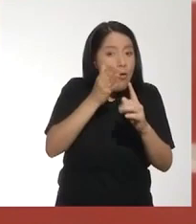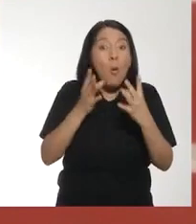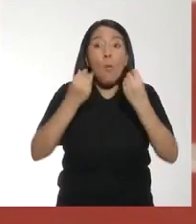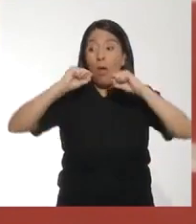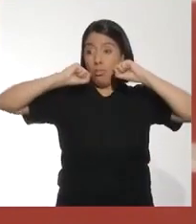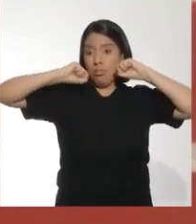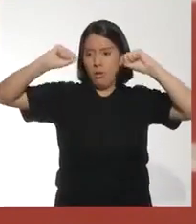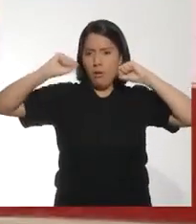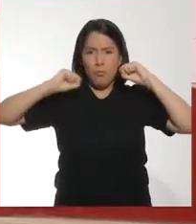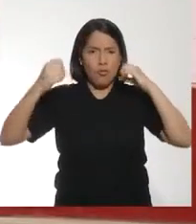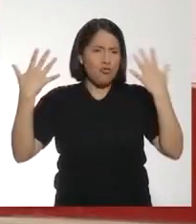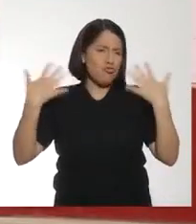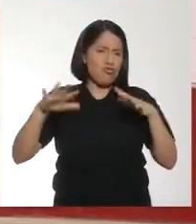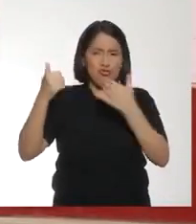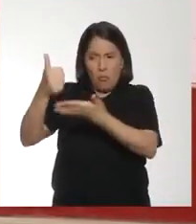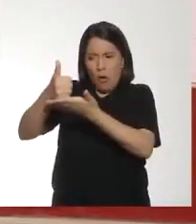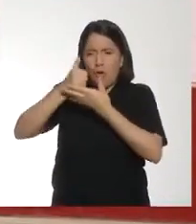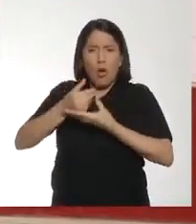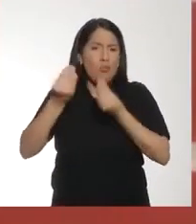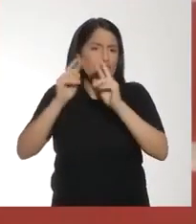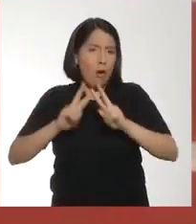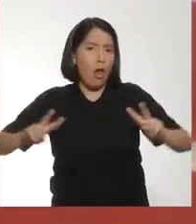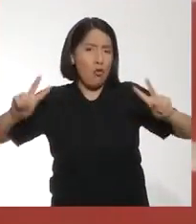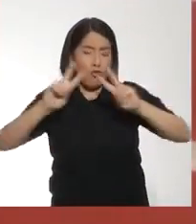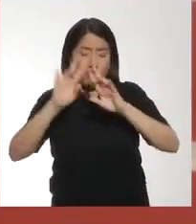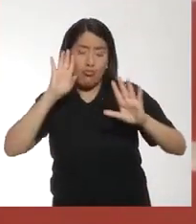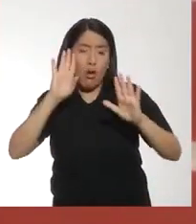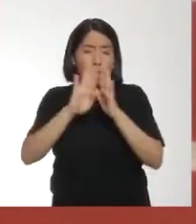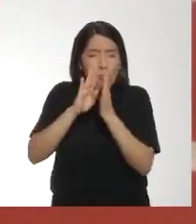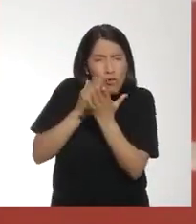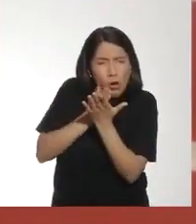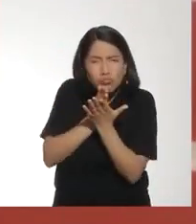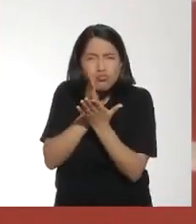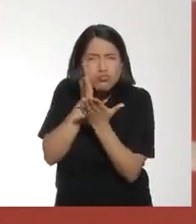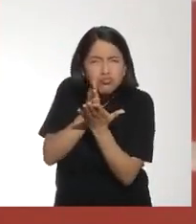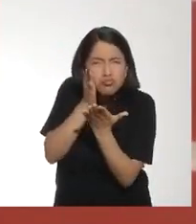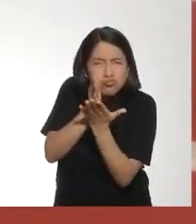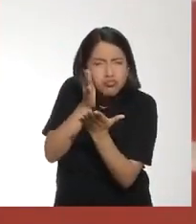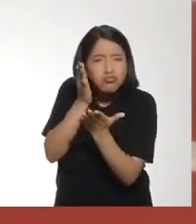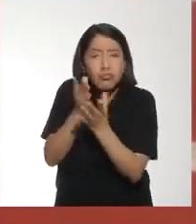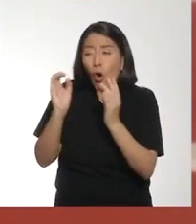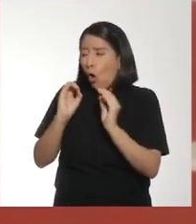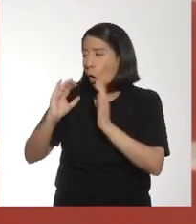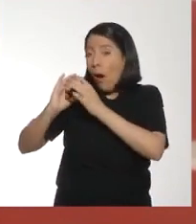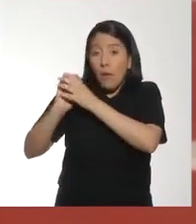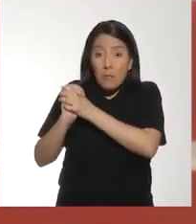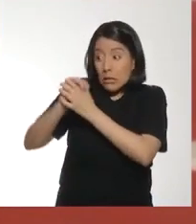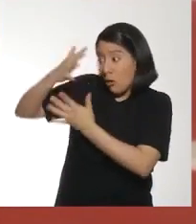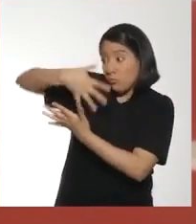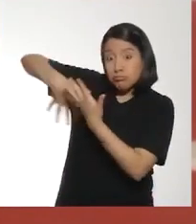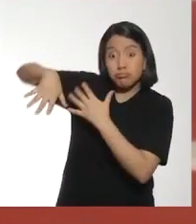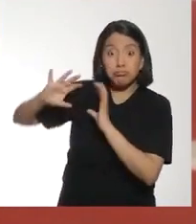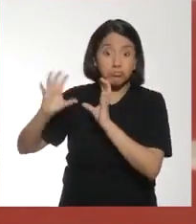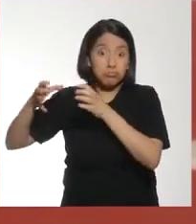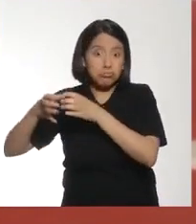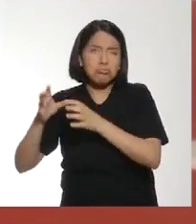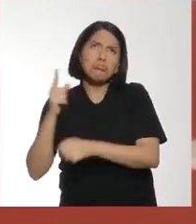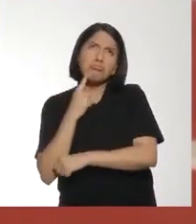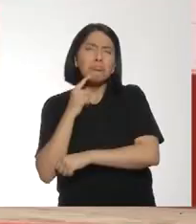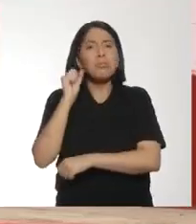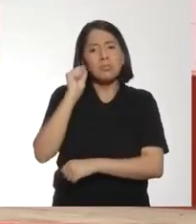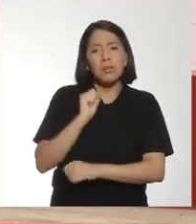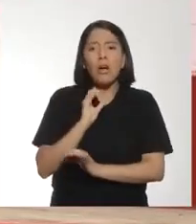un deporte siempre va a brindarte diferentes valores como la disciplina y el compañerismo, si es un deporte colectivo. Y